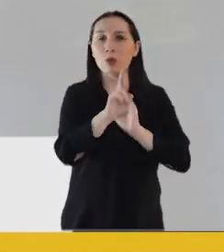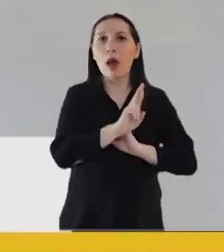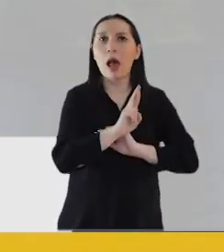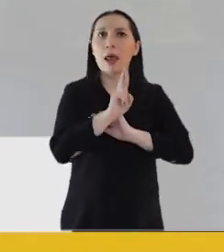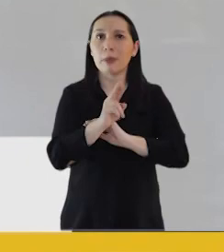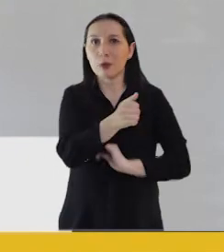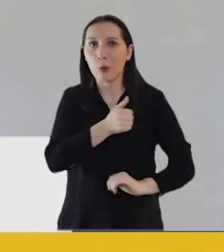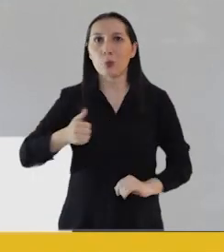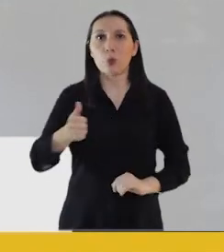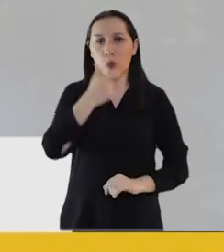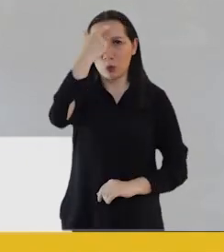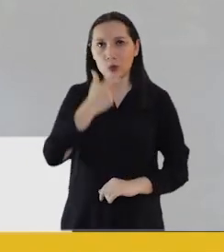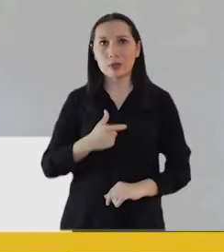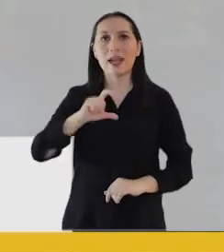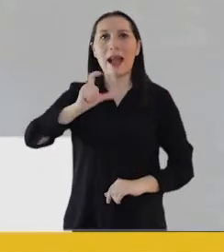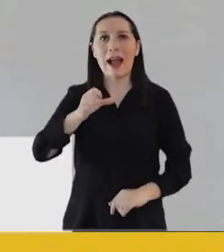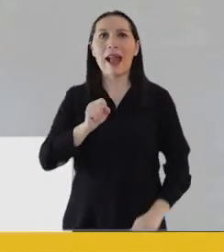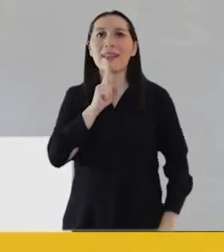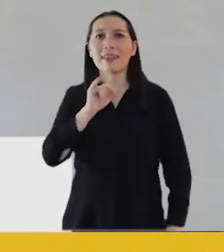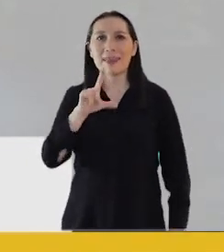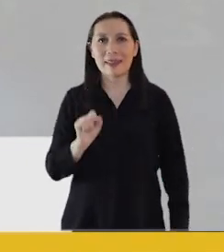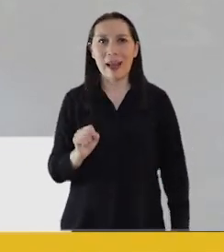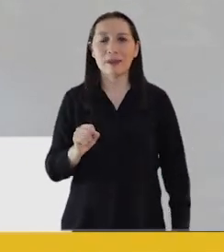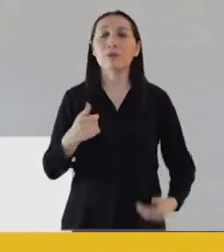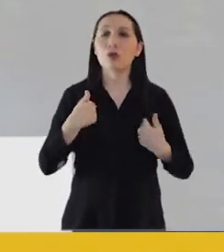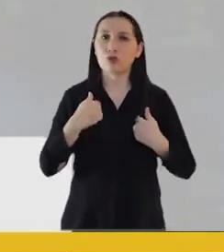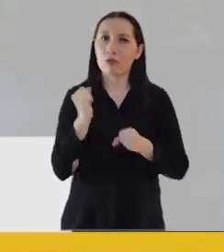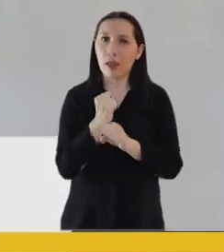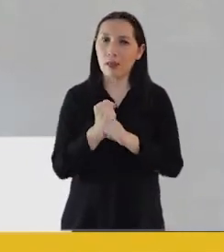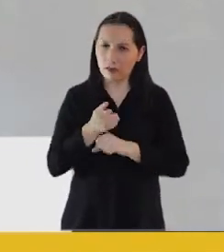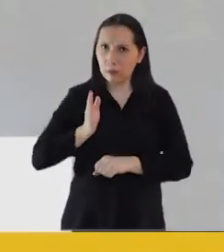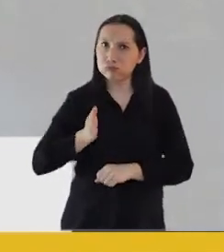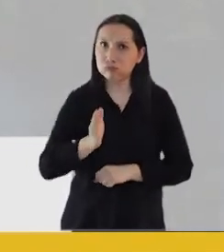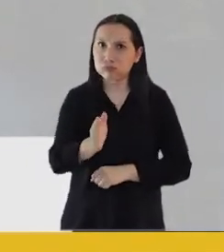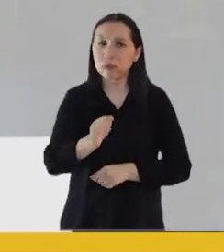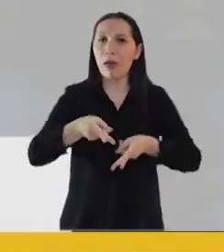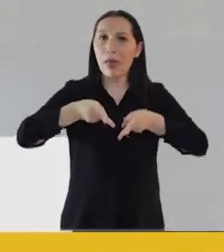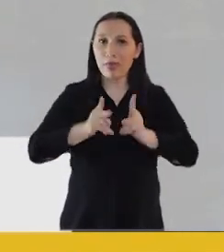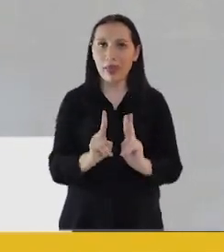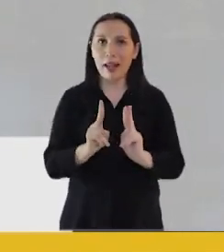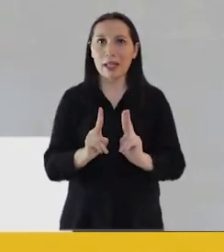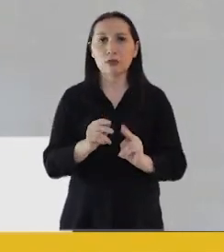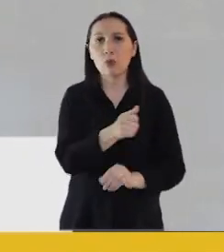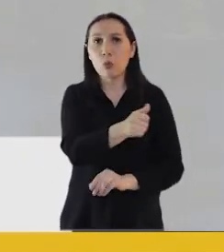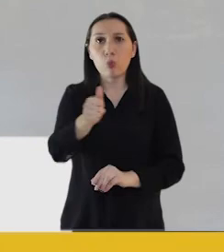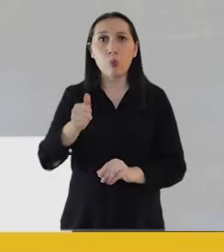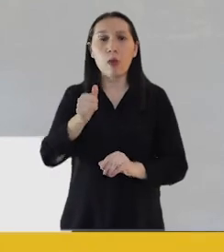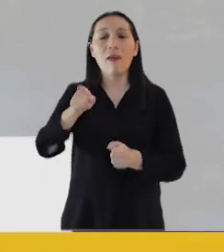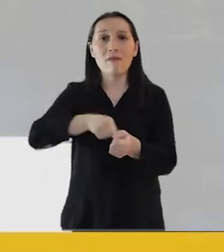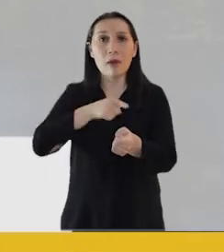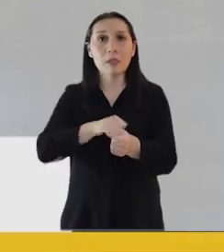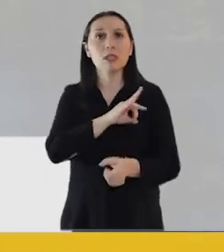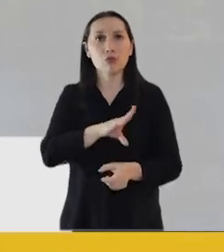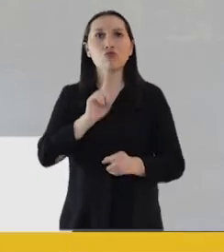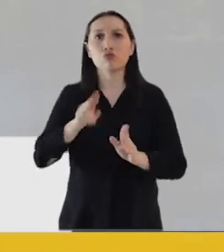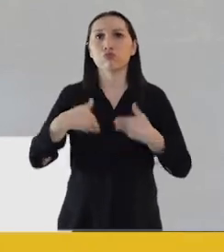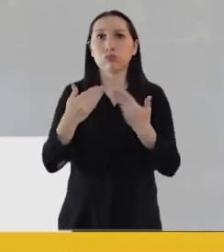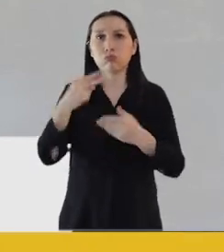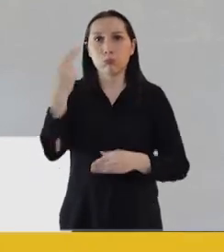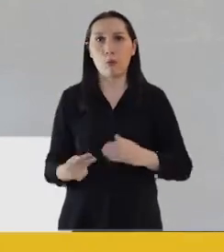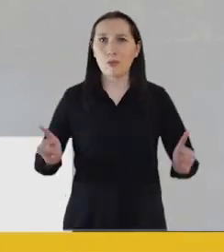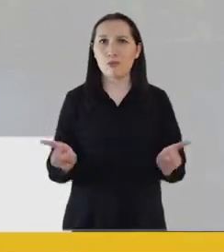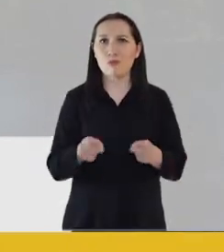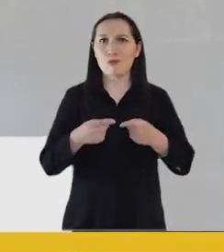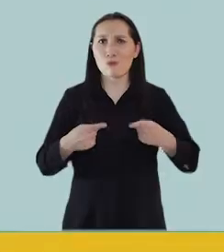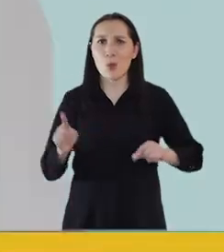nos represente a todos. Soy María José Gatica Bertín y voy a trabajar firmemente por el derecho de que toda familia chilena tenga un hogar